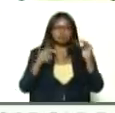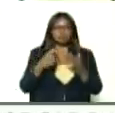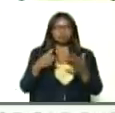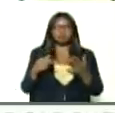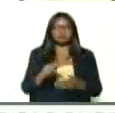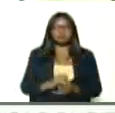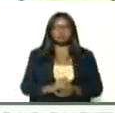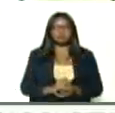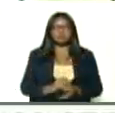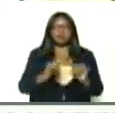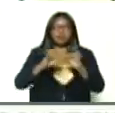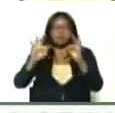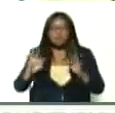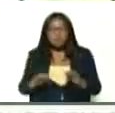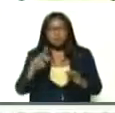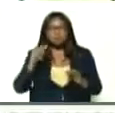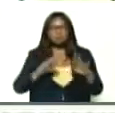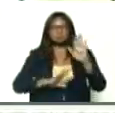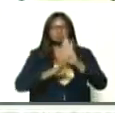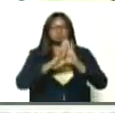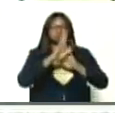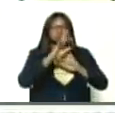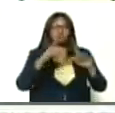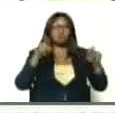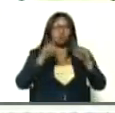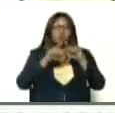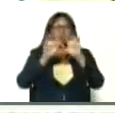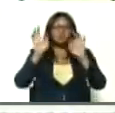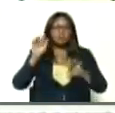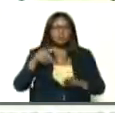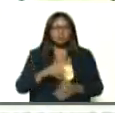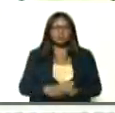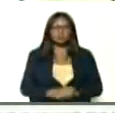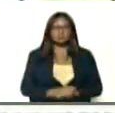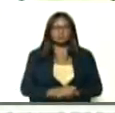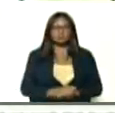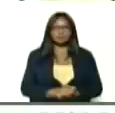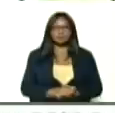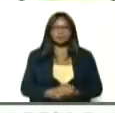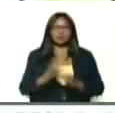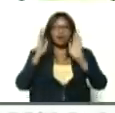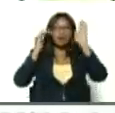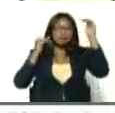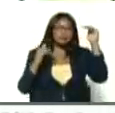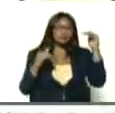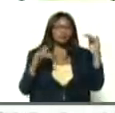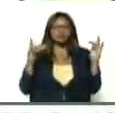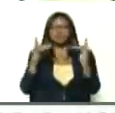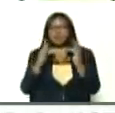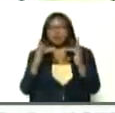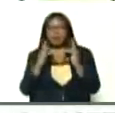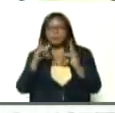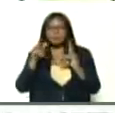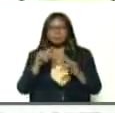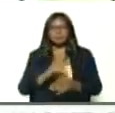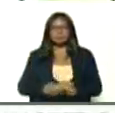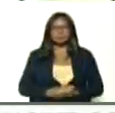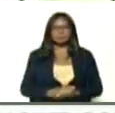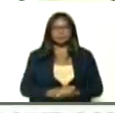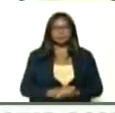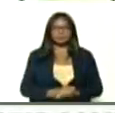ocupación, va creciendo, perdón, la ocupación, las camas, en este caso,